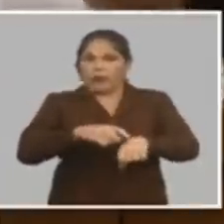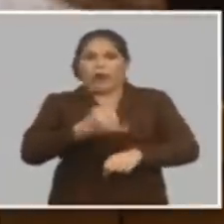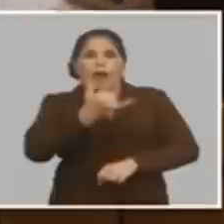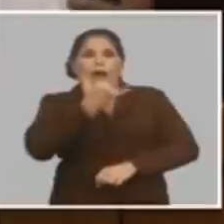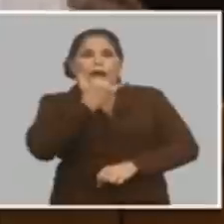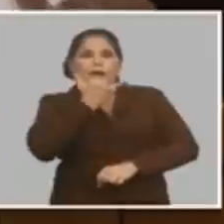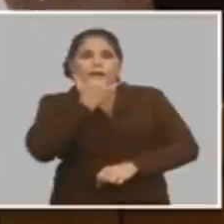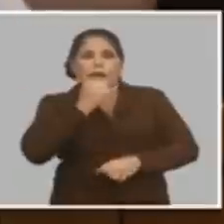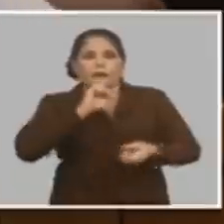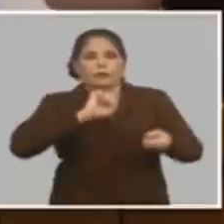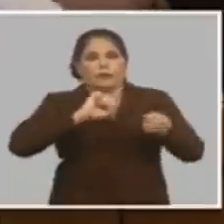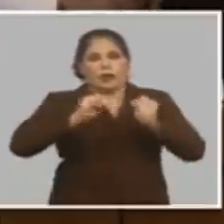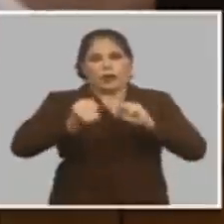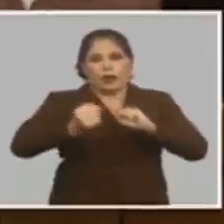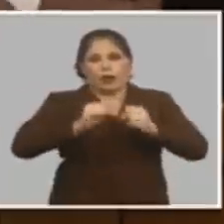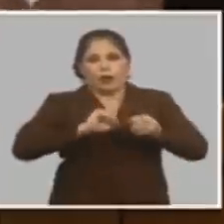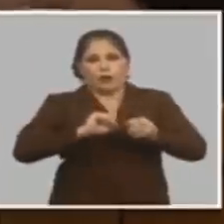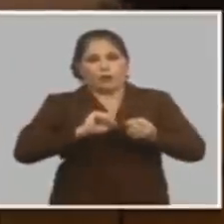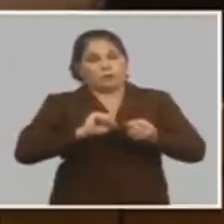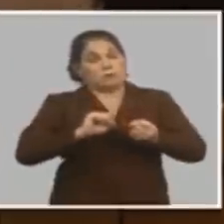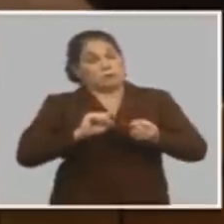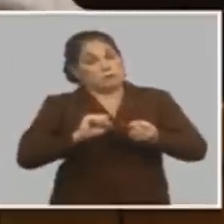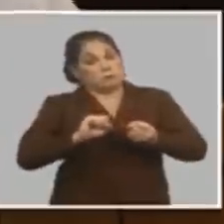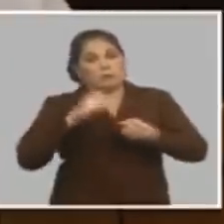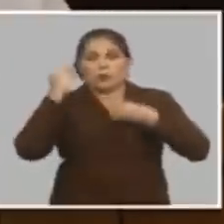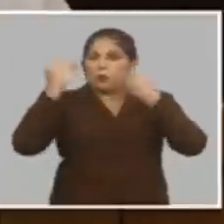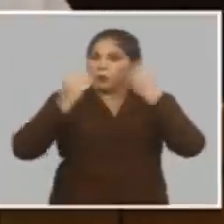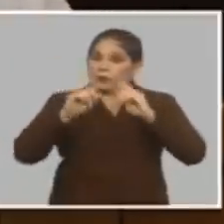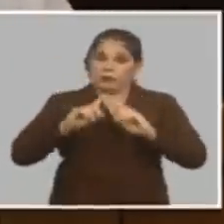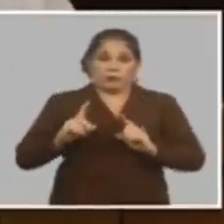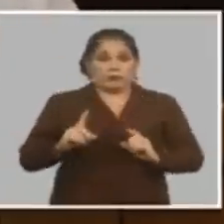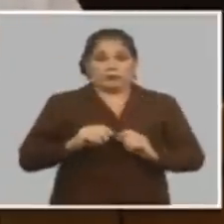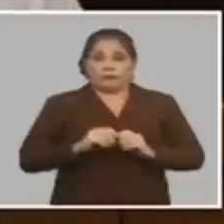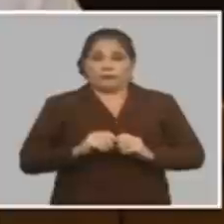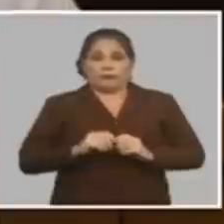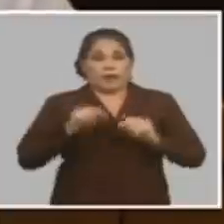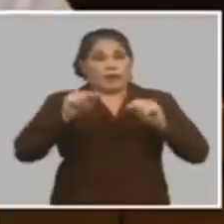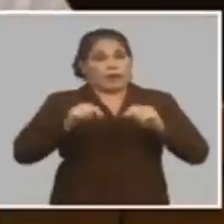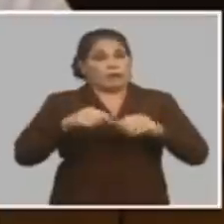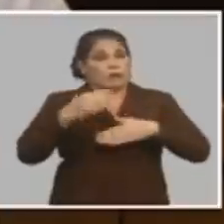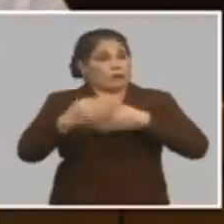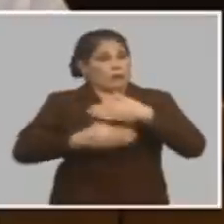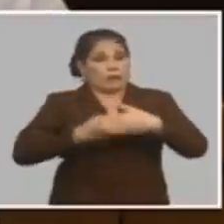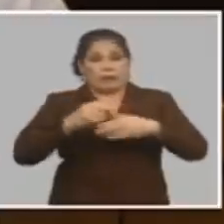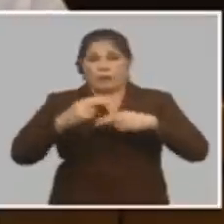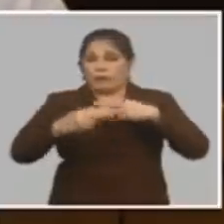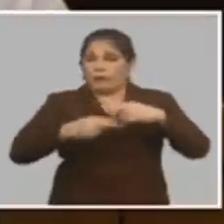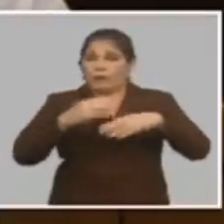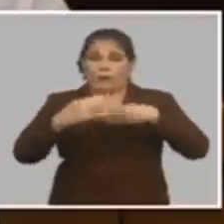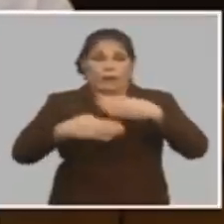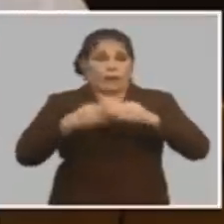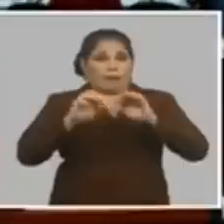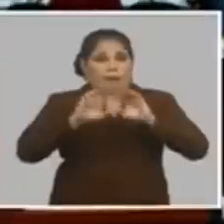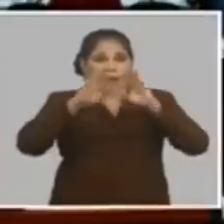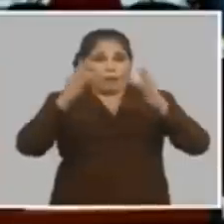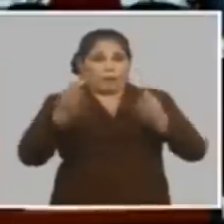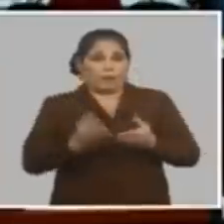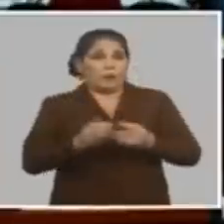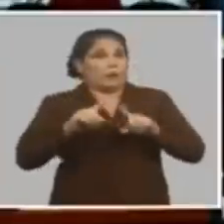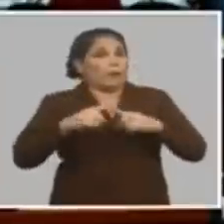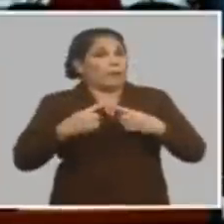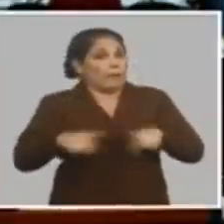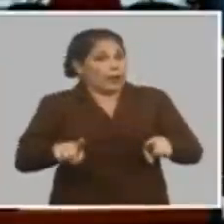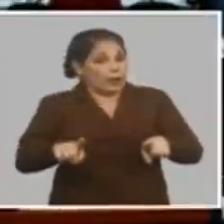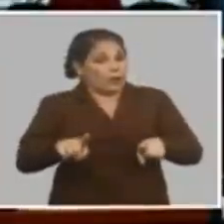afecta el ahorro bueno eso es lo que ocurre en el mundo eso es lo que ocurre en el mundo pero fíjense